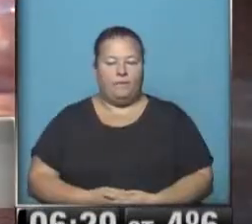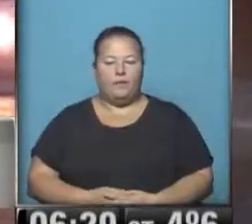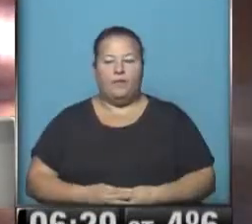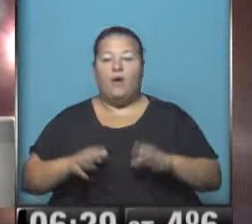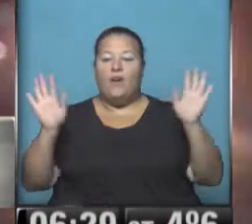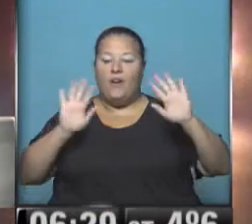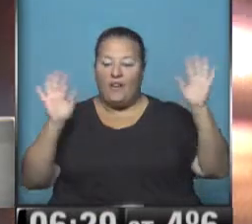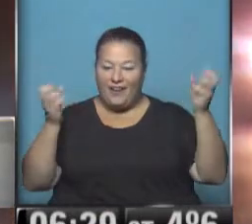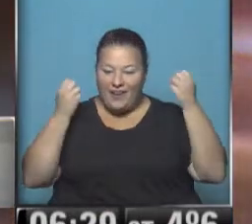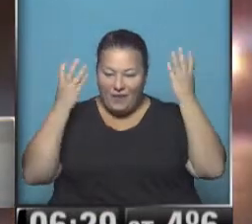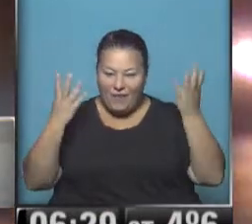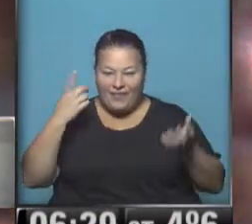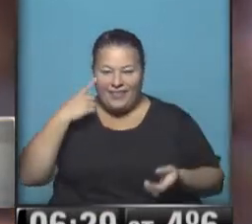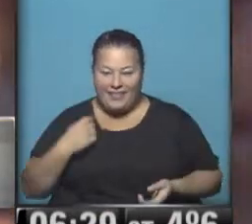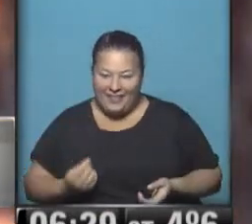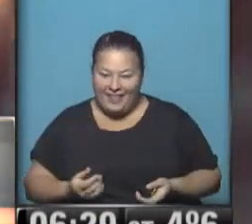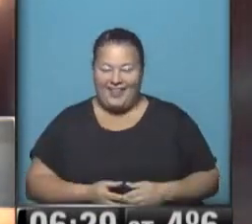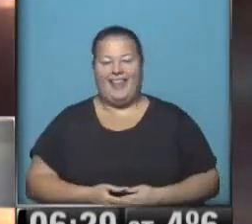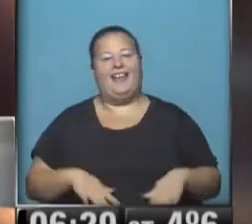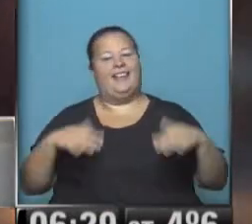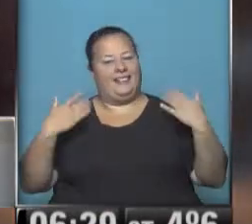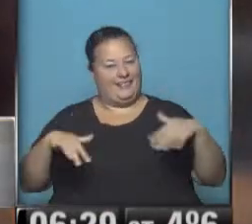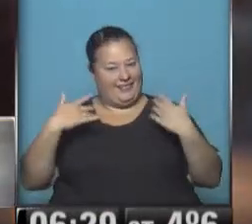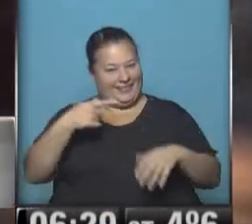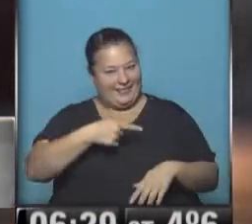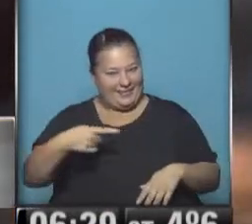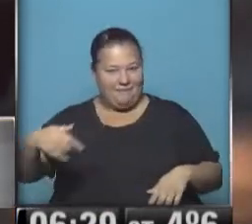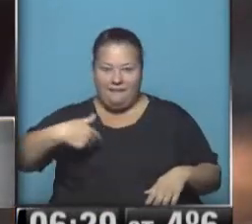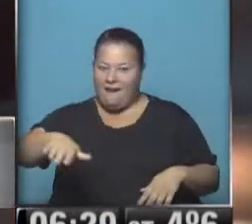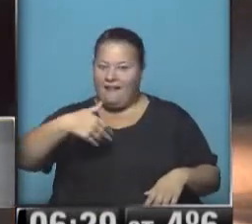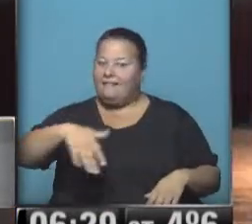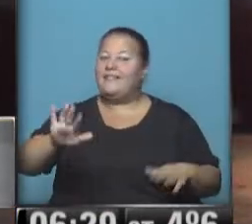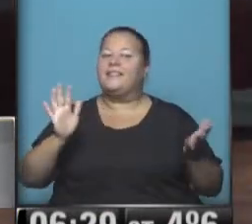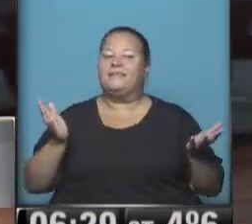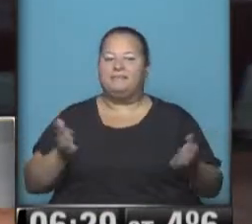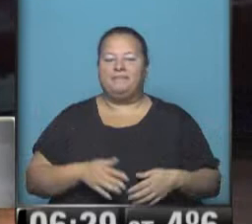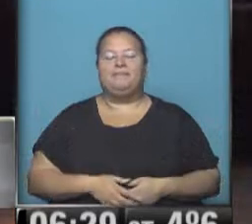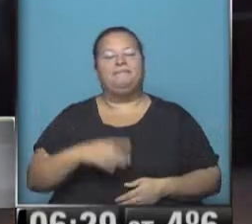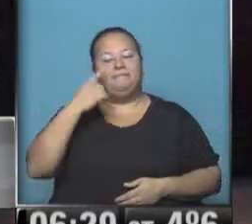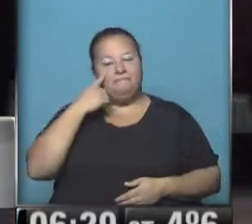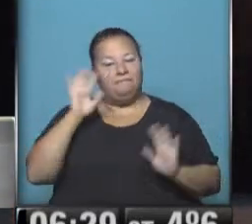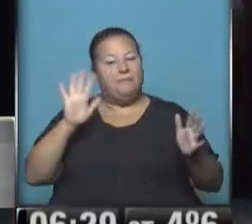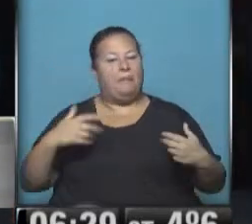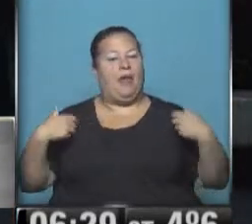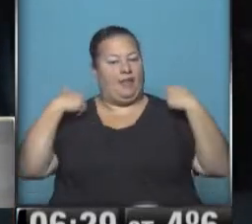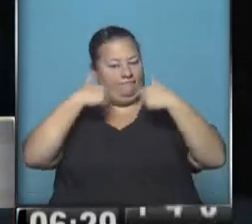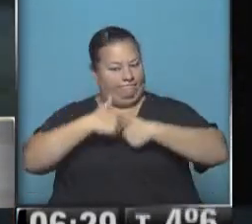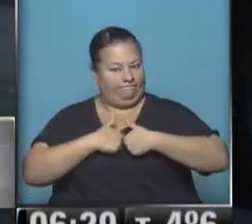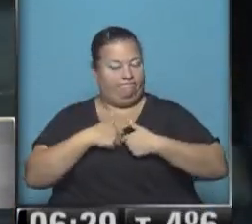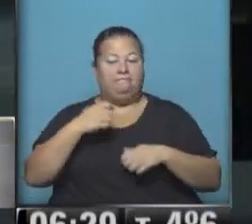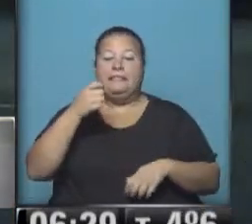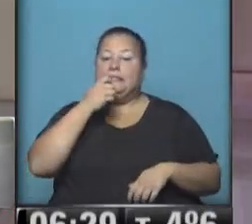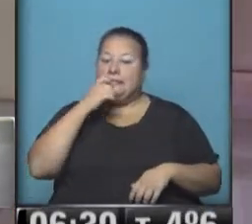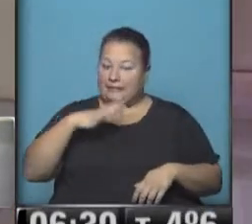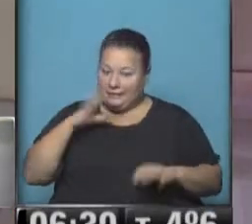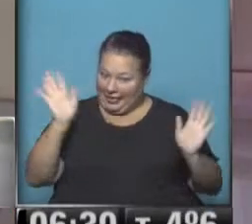¡Hola! ¡Muy buen día! ¡Qué semanita que se viene! Preparen los abrigos si es que todavía